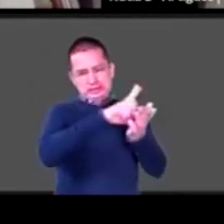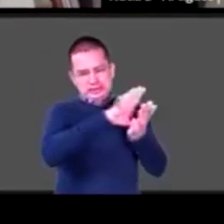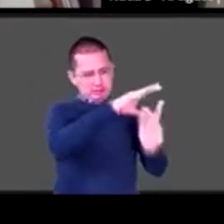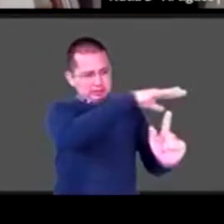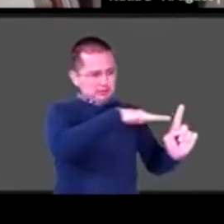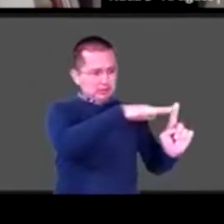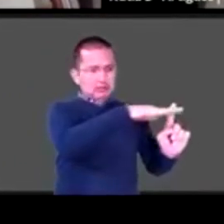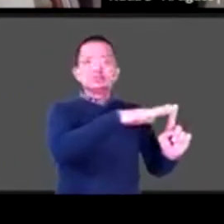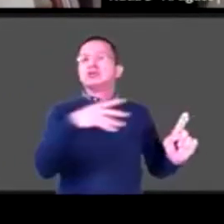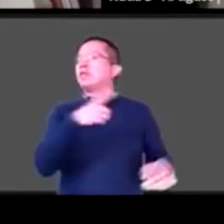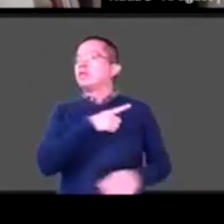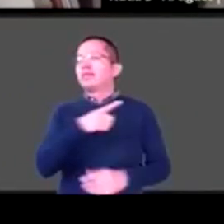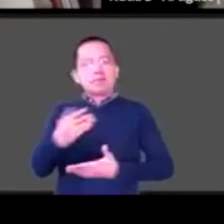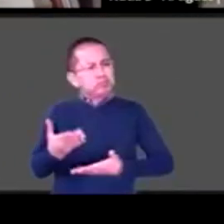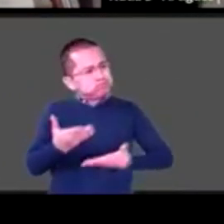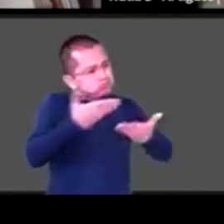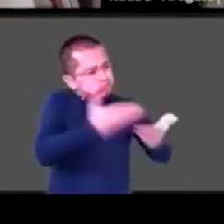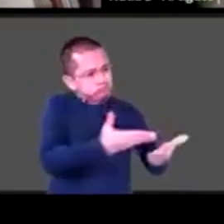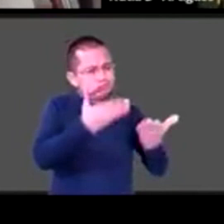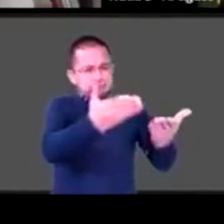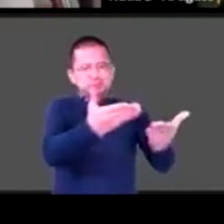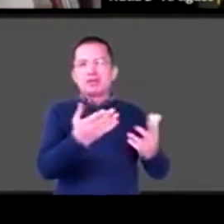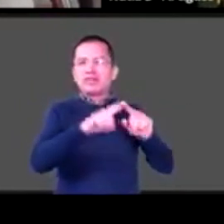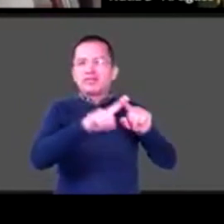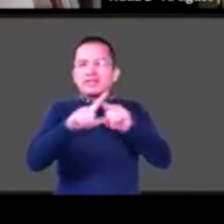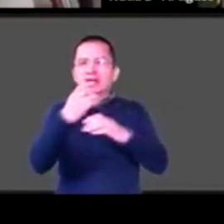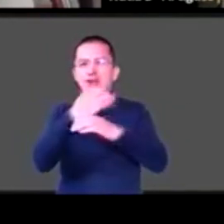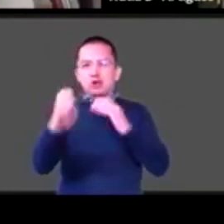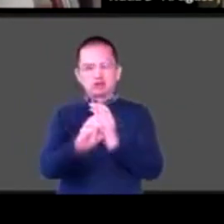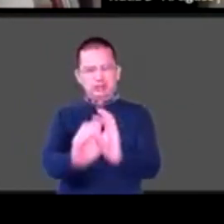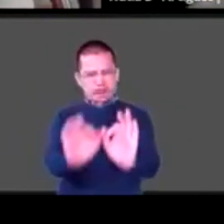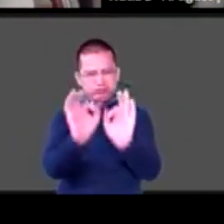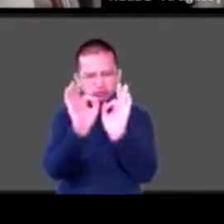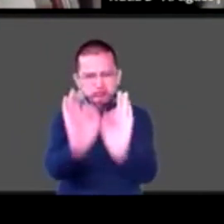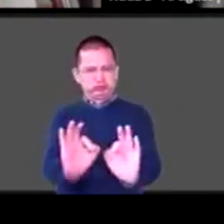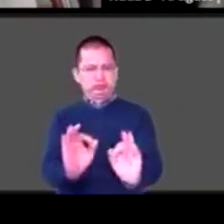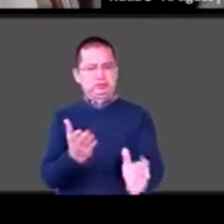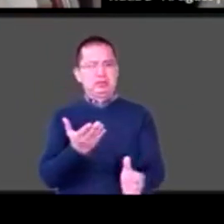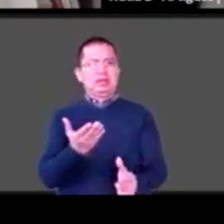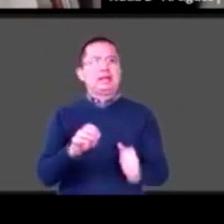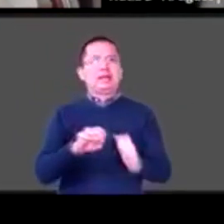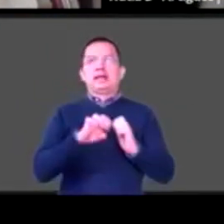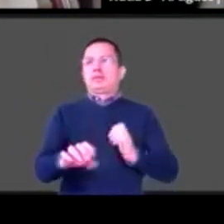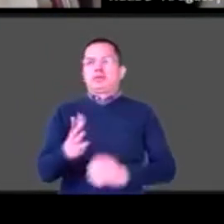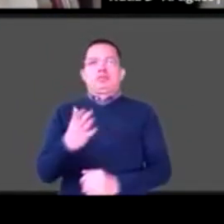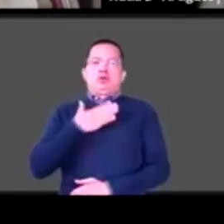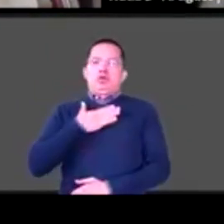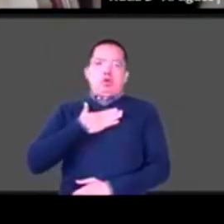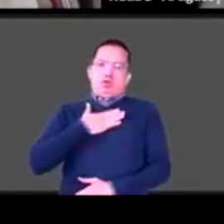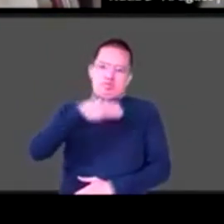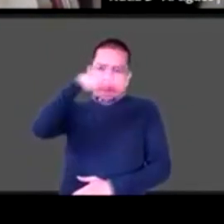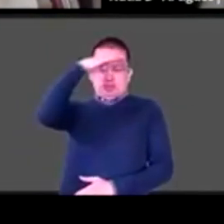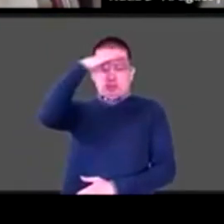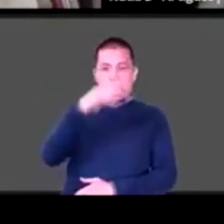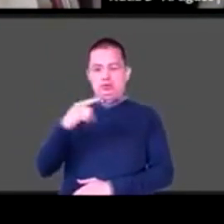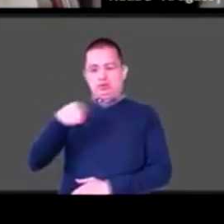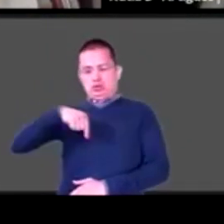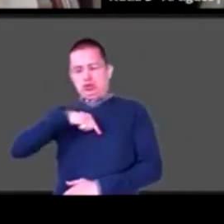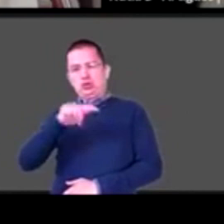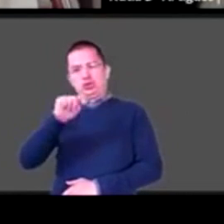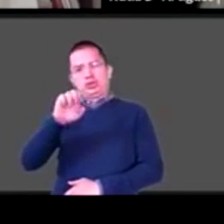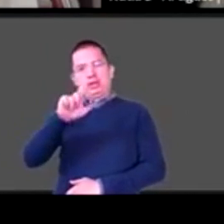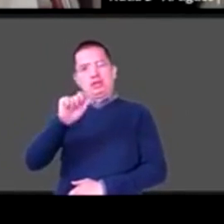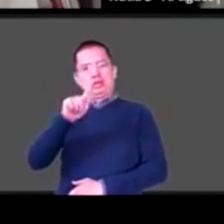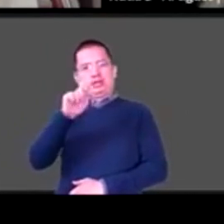A me parece que en la parte que puede aportar, creo que Teletón ha tenido una parte en la que ha ofrecido